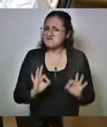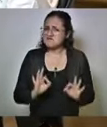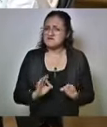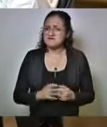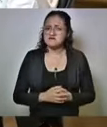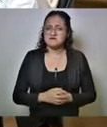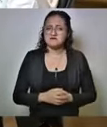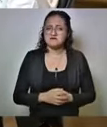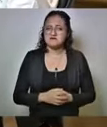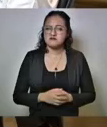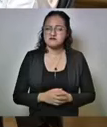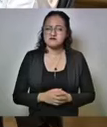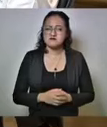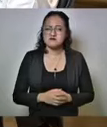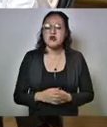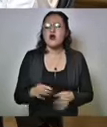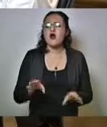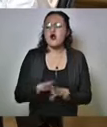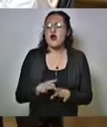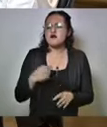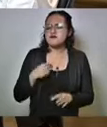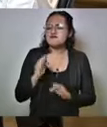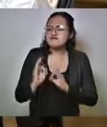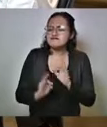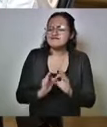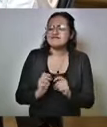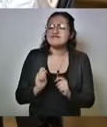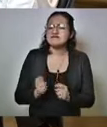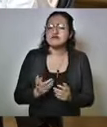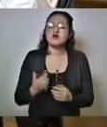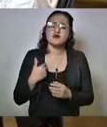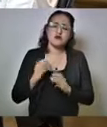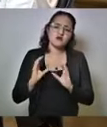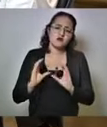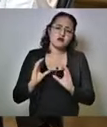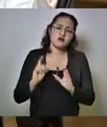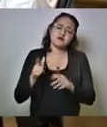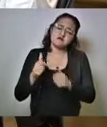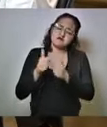La mejor forma de festejarla es cuidándola.